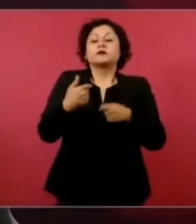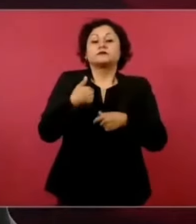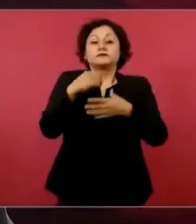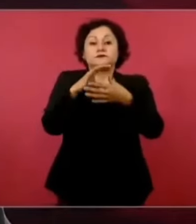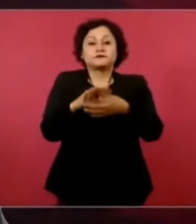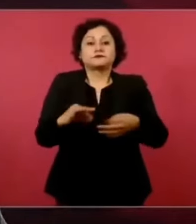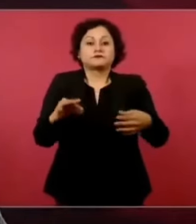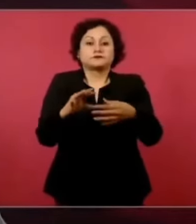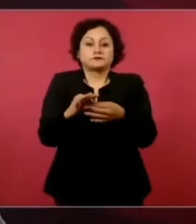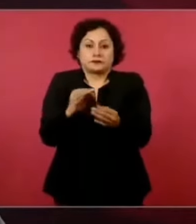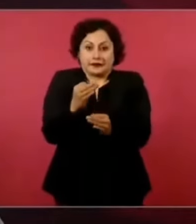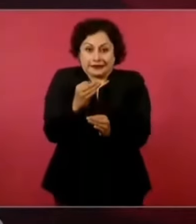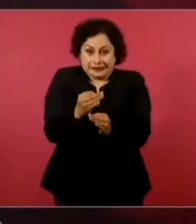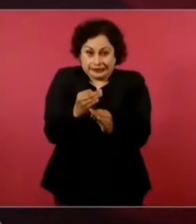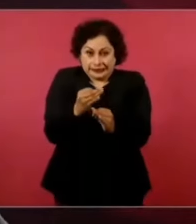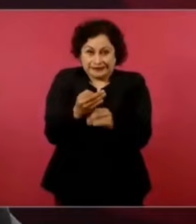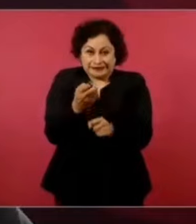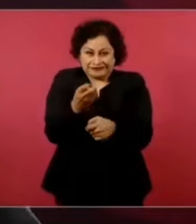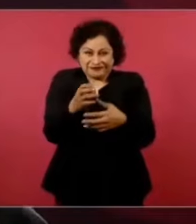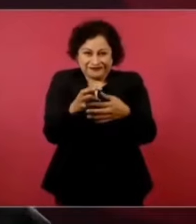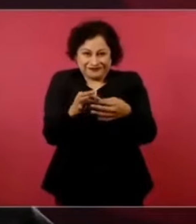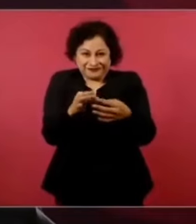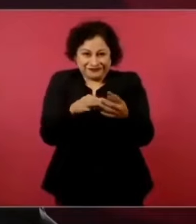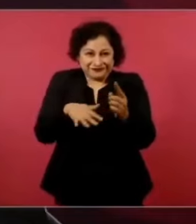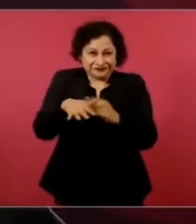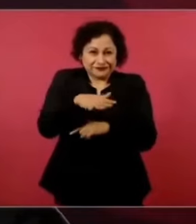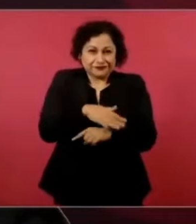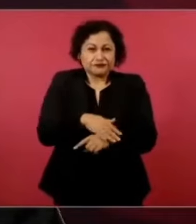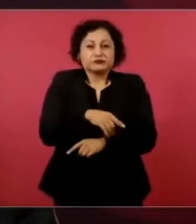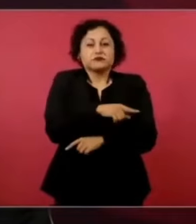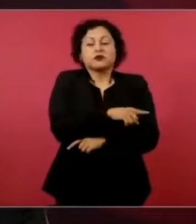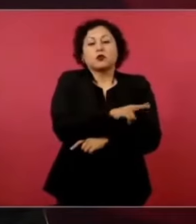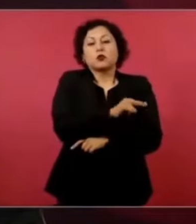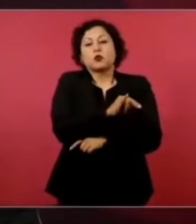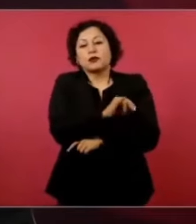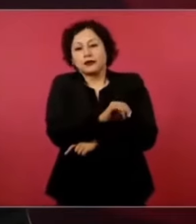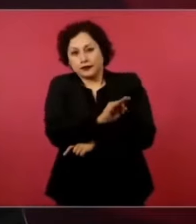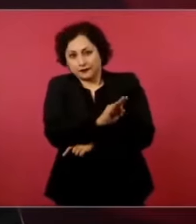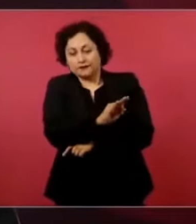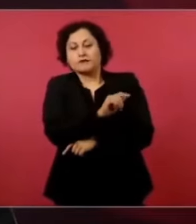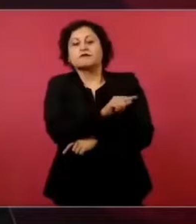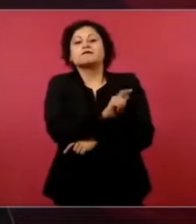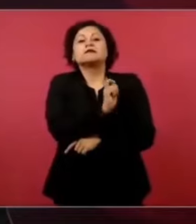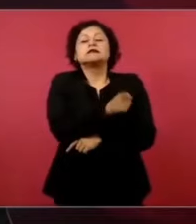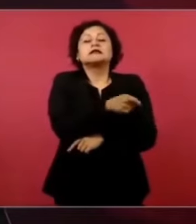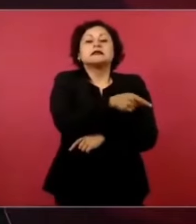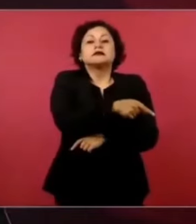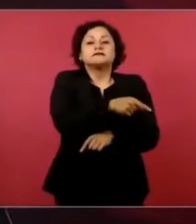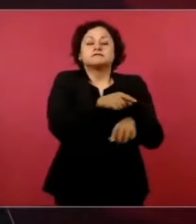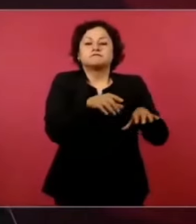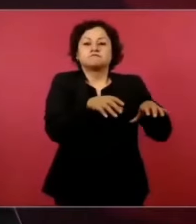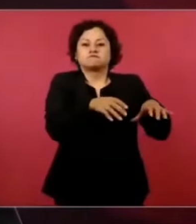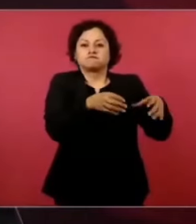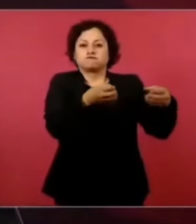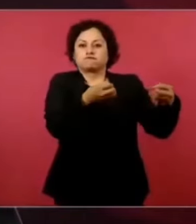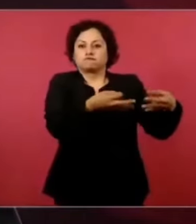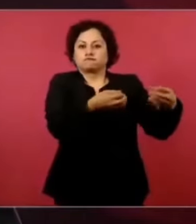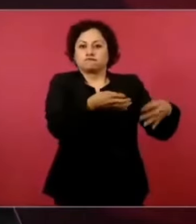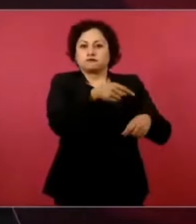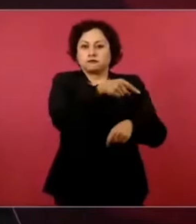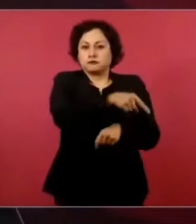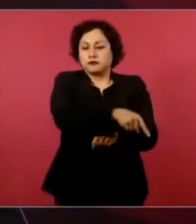obviamente que la UIF recibe, ha recibido, recibirá información,